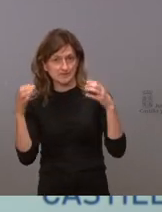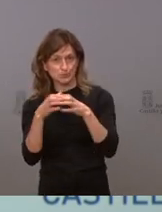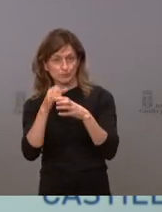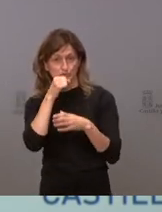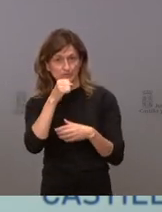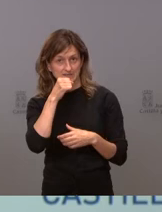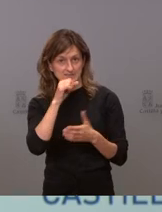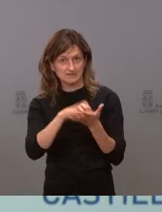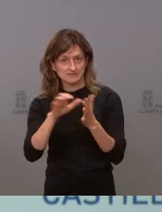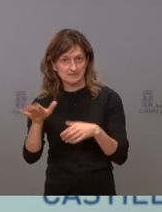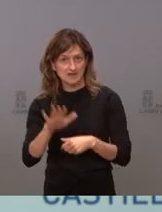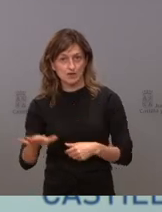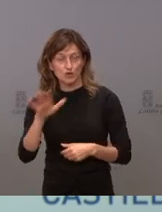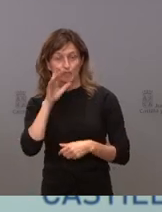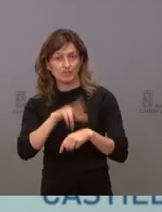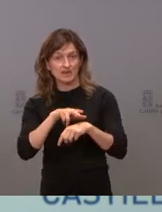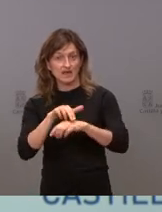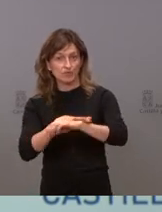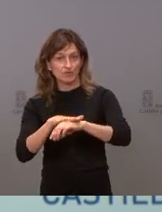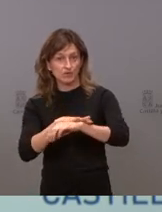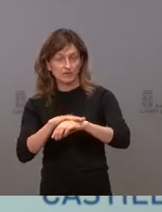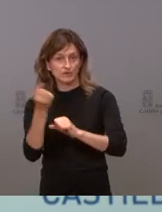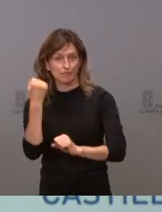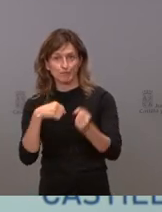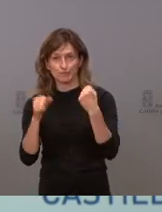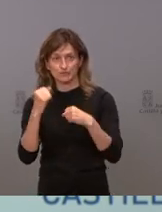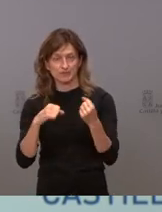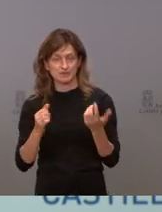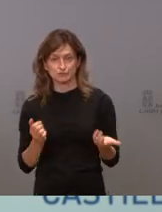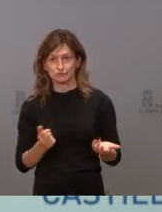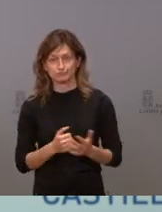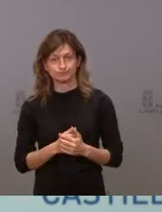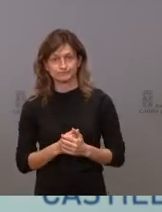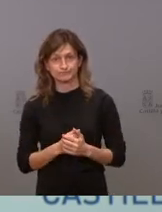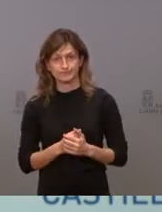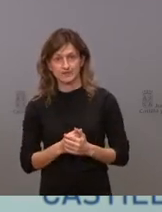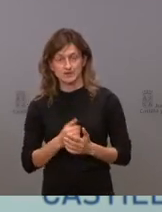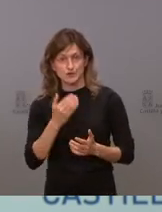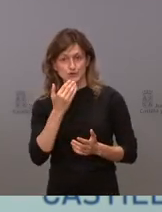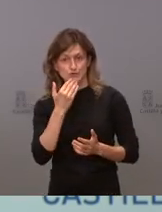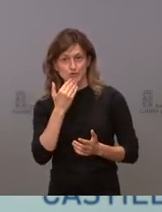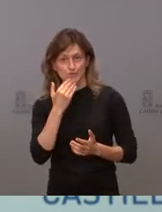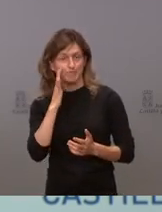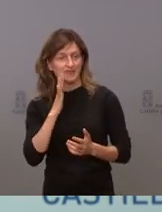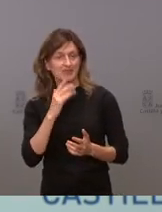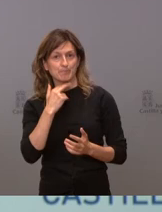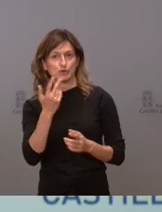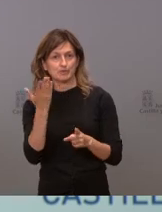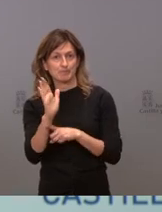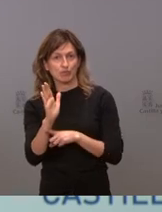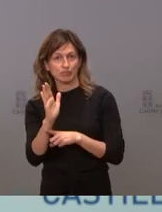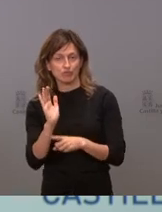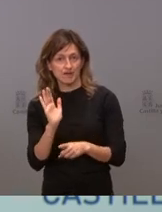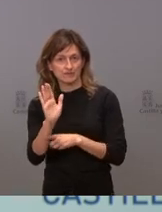Socialista en la comunidad porque el delegado del gobierno se comporta más como un aspirante a candidato o como un portavoz del PSOE